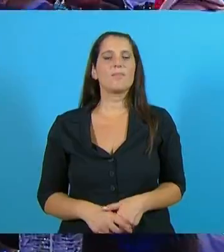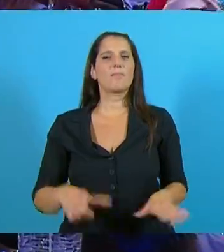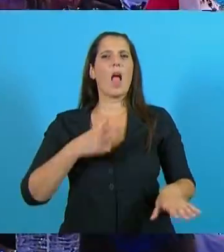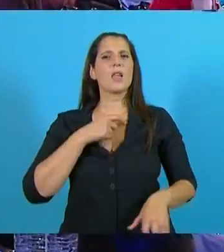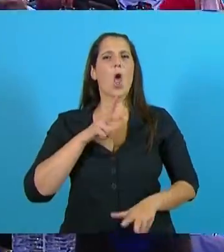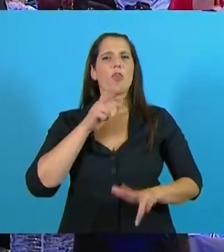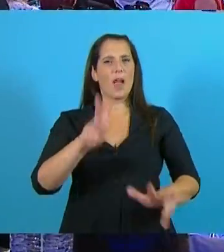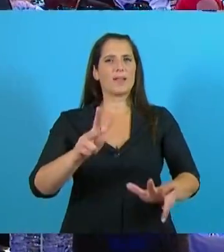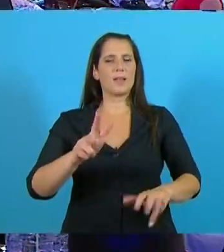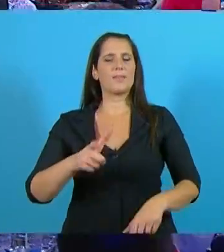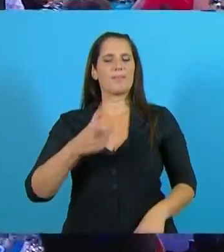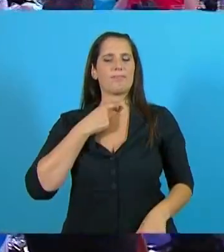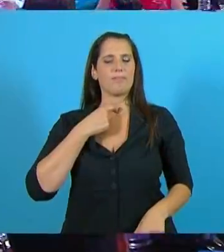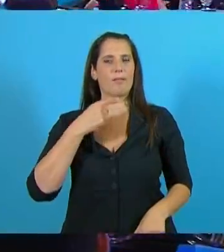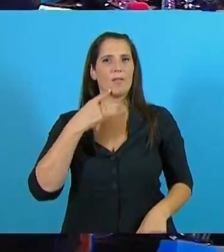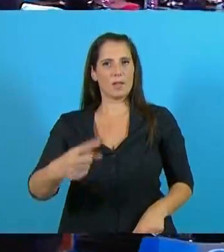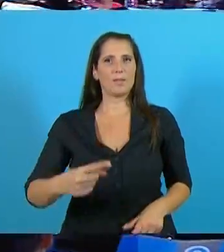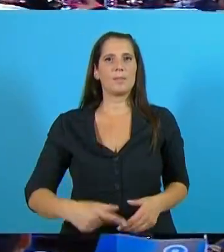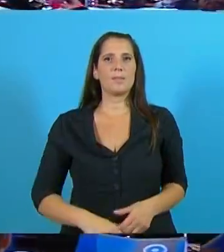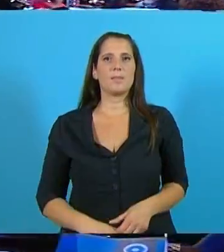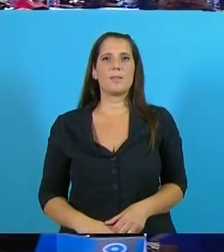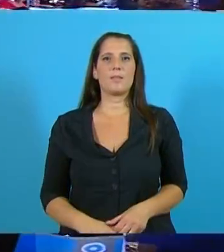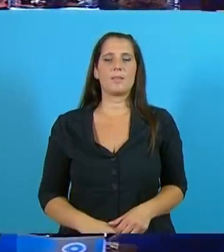Quiero decirles...